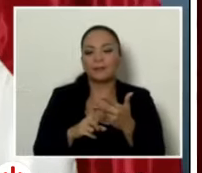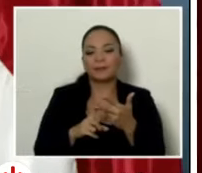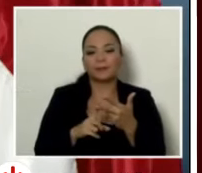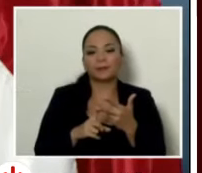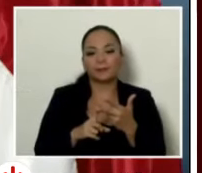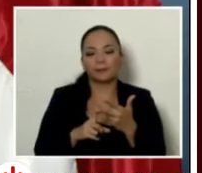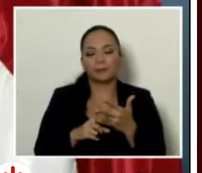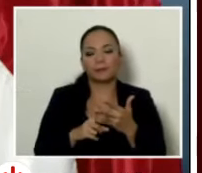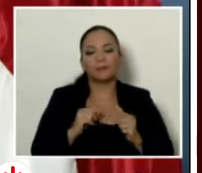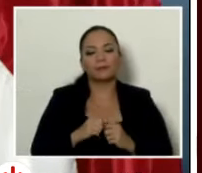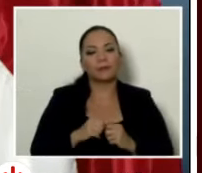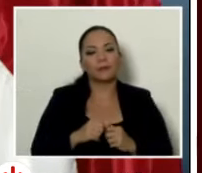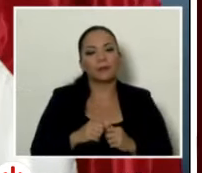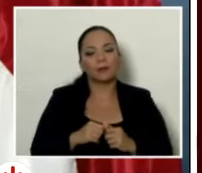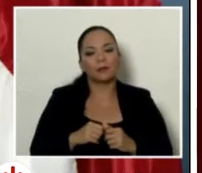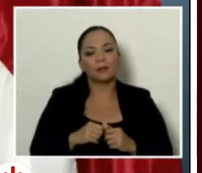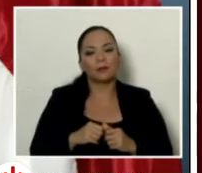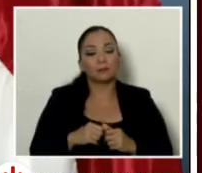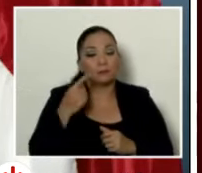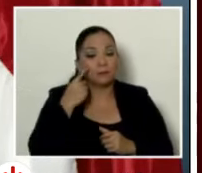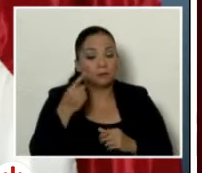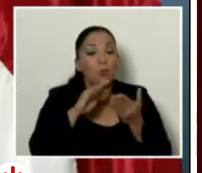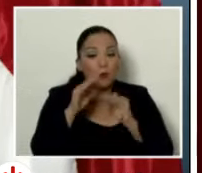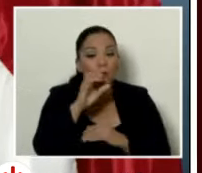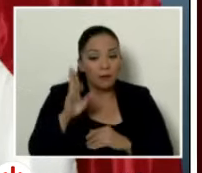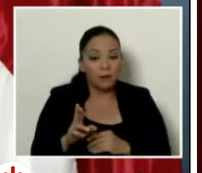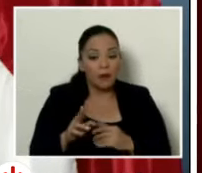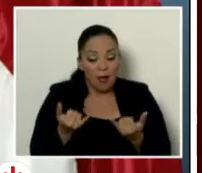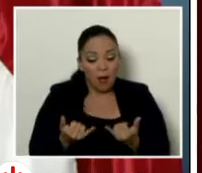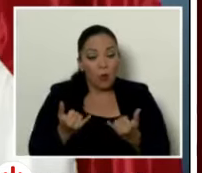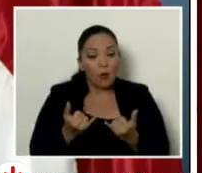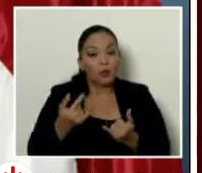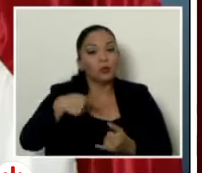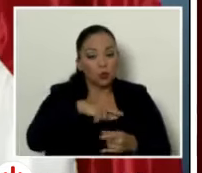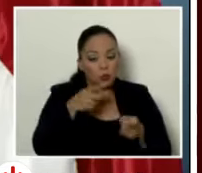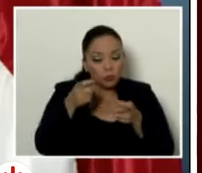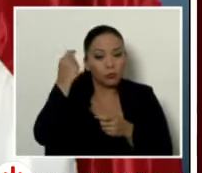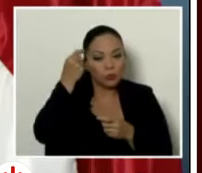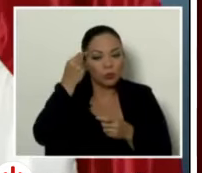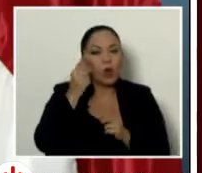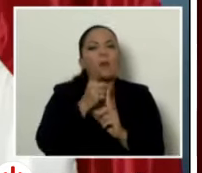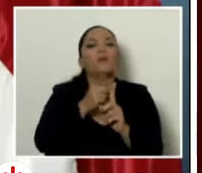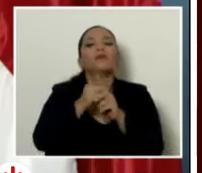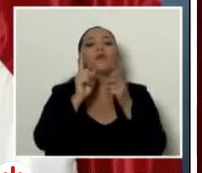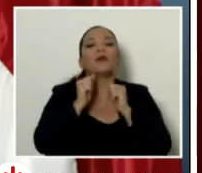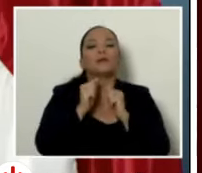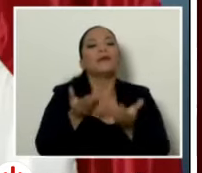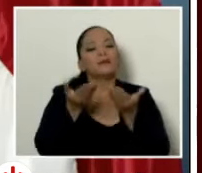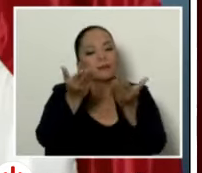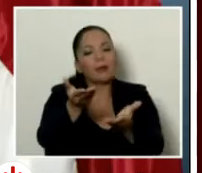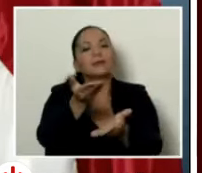de Costa Rica entienda que hoy se gobierna con el único objetivo de darle servicios y valor